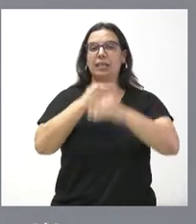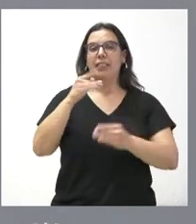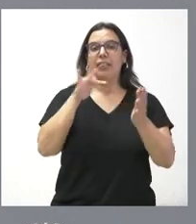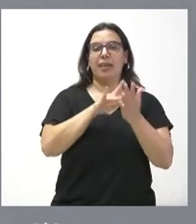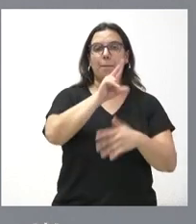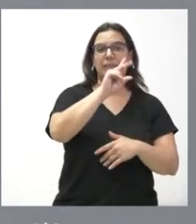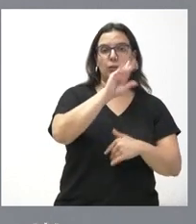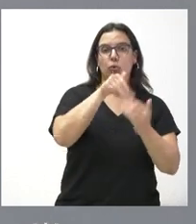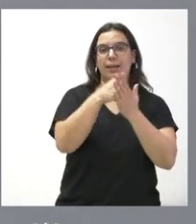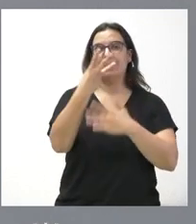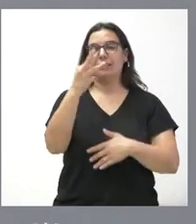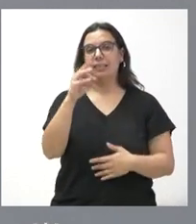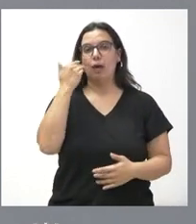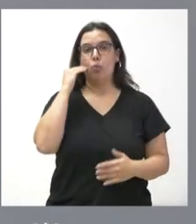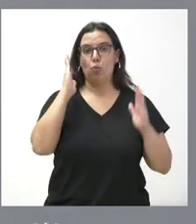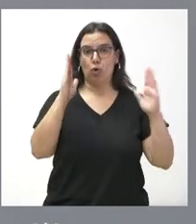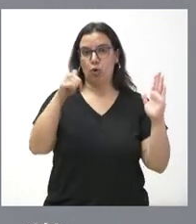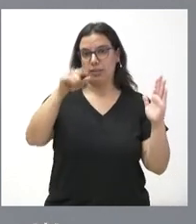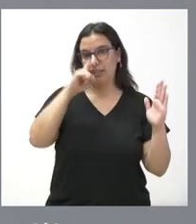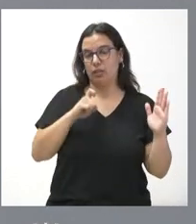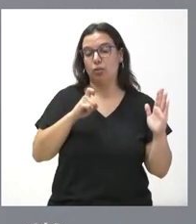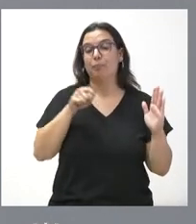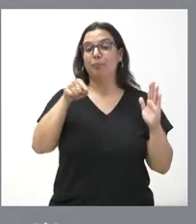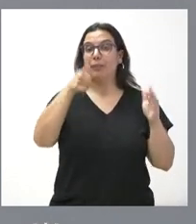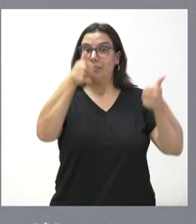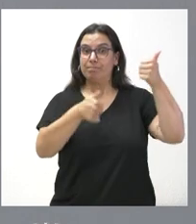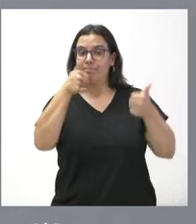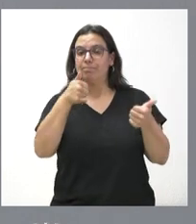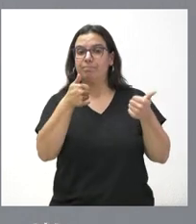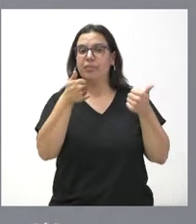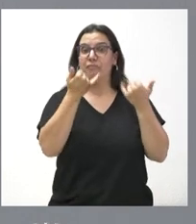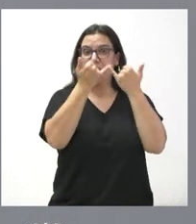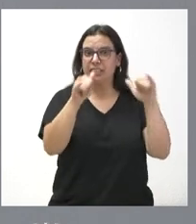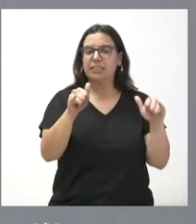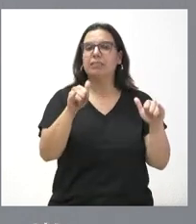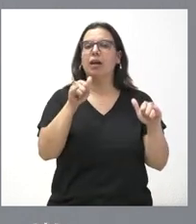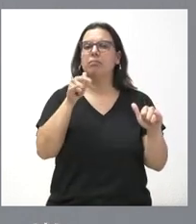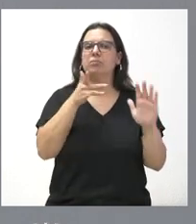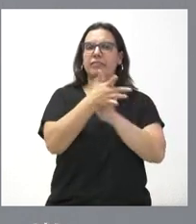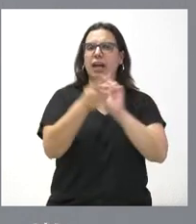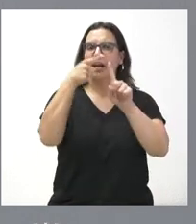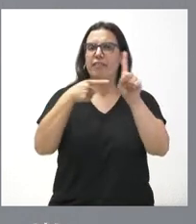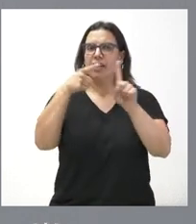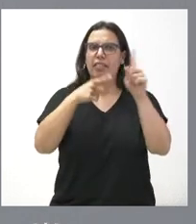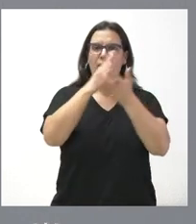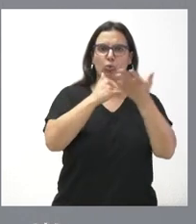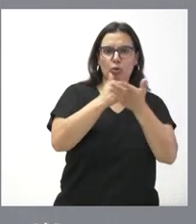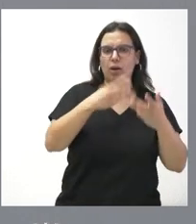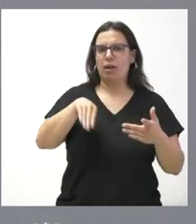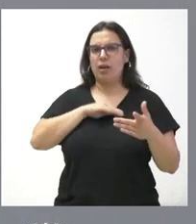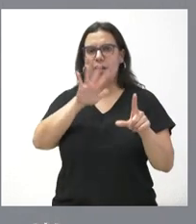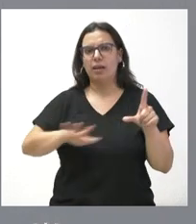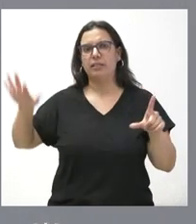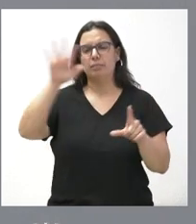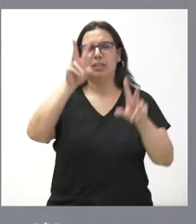21 y 30 de julio de este ejercicio. Este certamen se ha convertido en una referencia autonómica y nacional dentro del